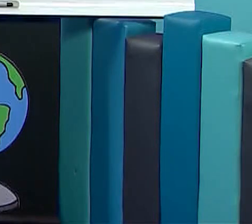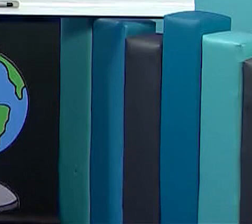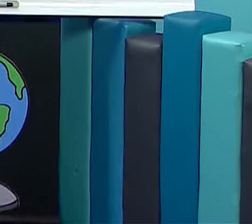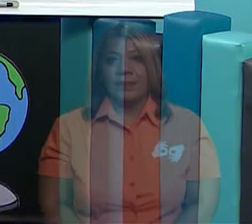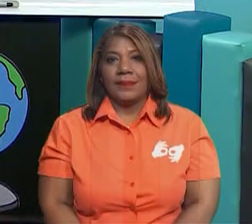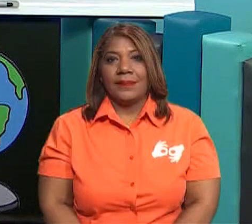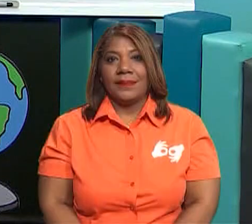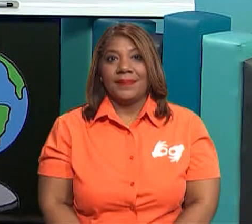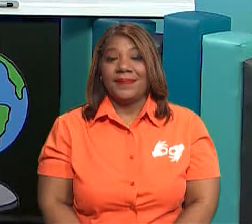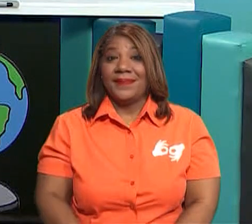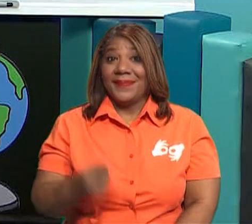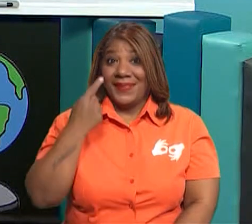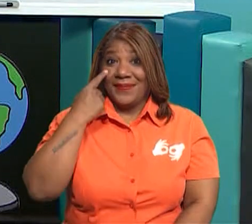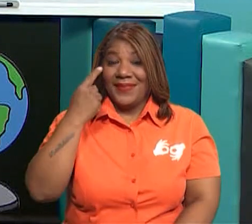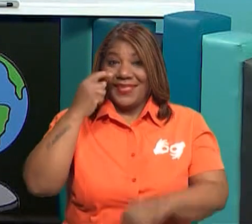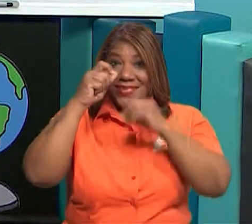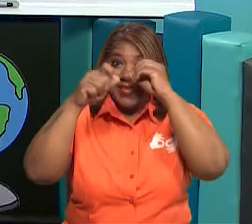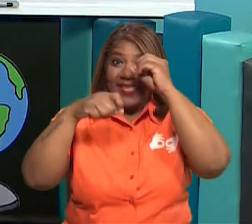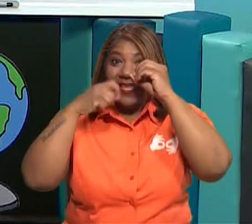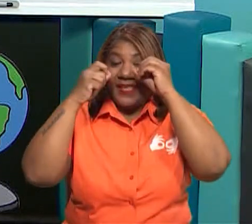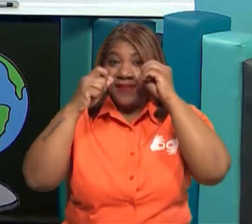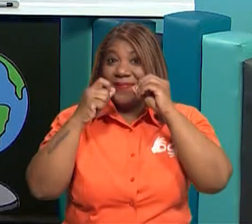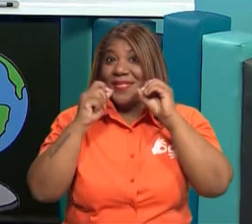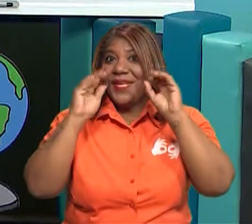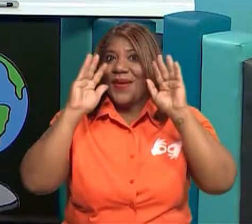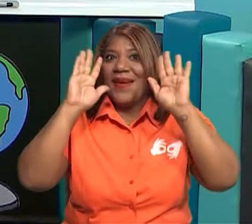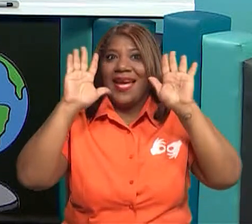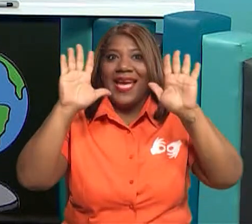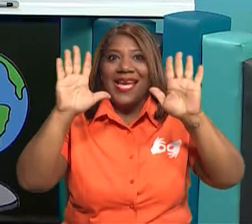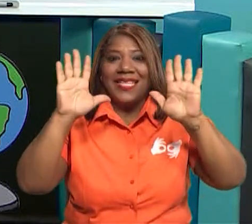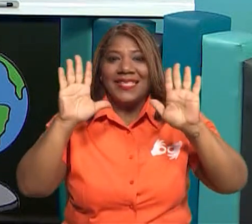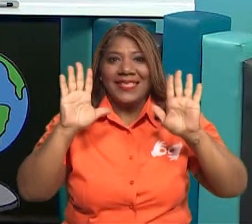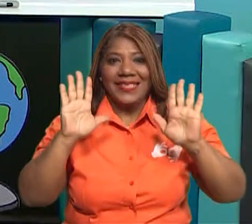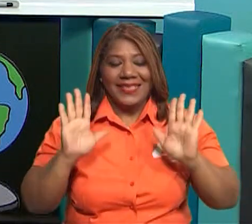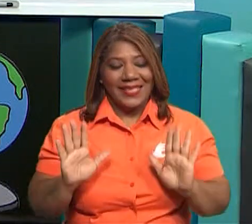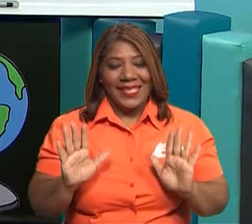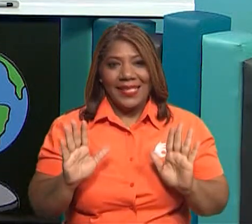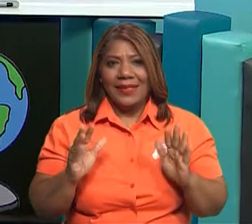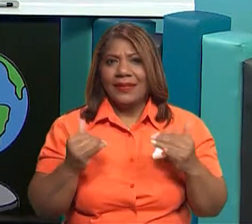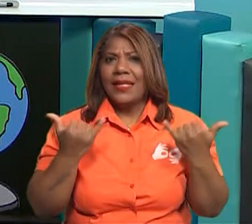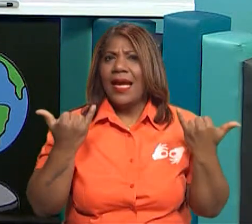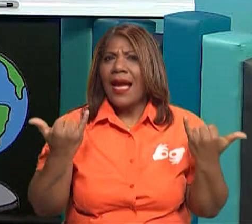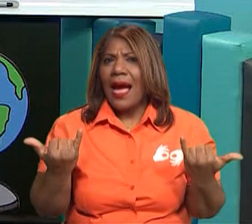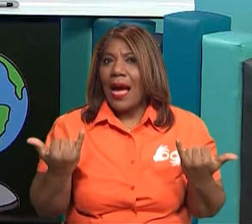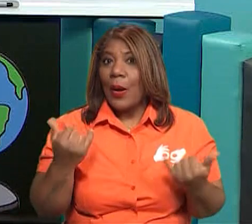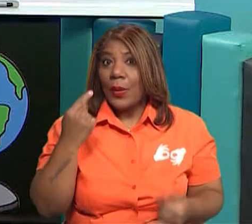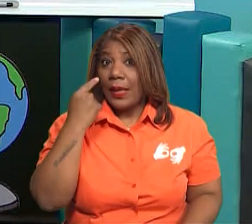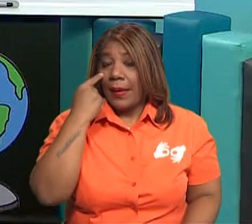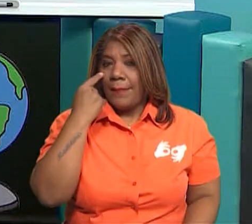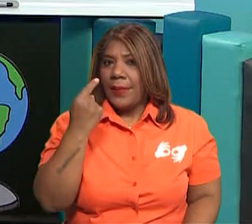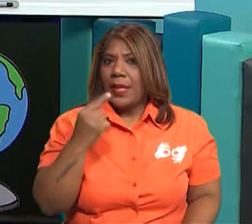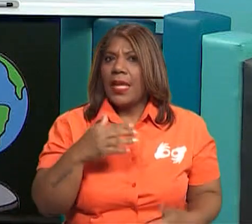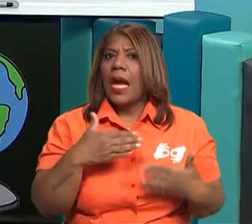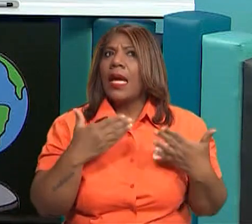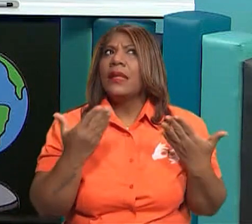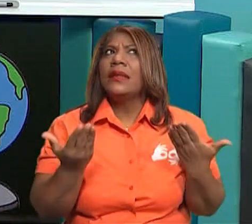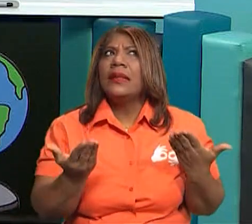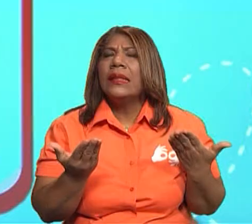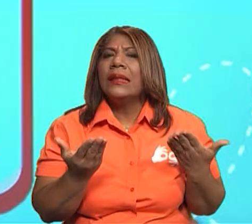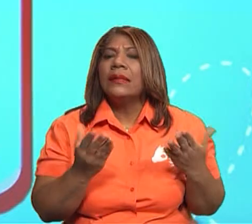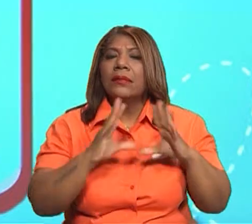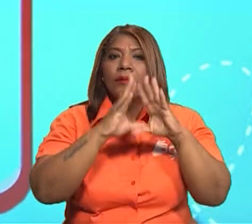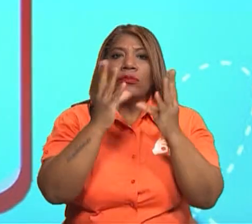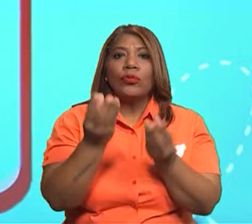Ah, ¿qué te pareció? Excelente, ¿verdad? Bien. Ahora, ¿a qué llamamos alimentos no saludables? Mmm.